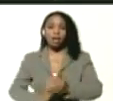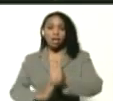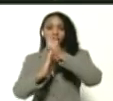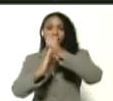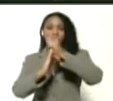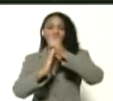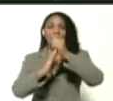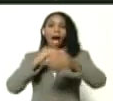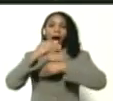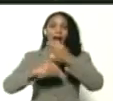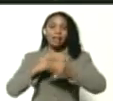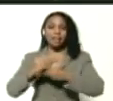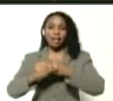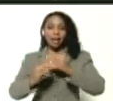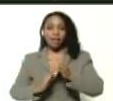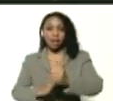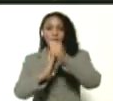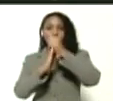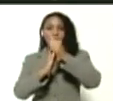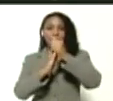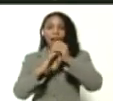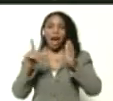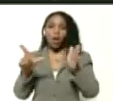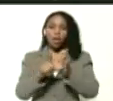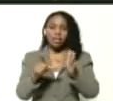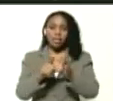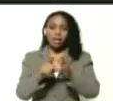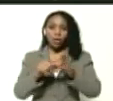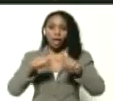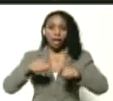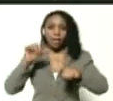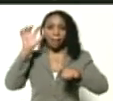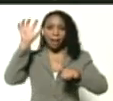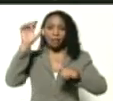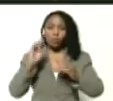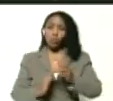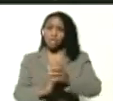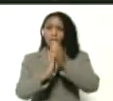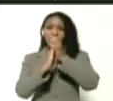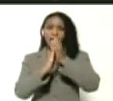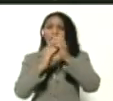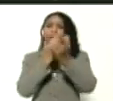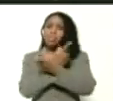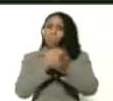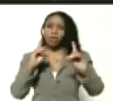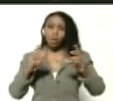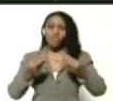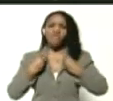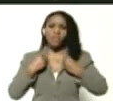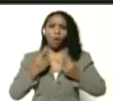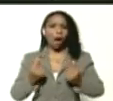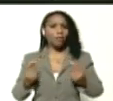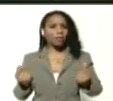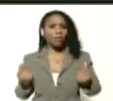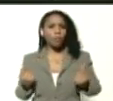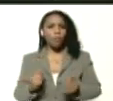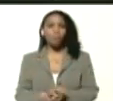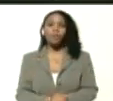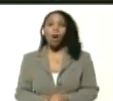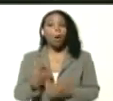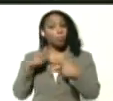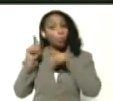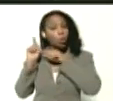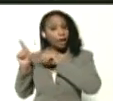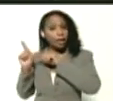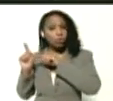forjan el liderazgo en los liceos del país, un liderazgo democrático, vivo, activo. Por eso,